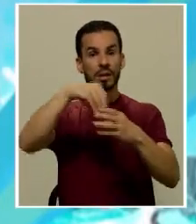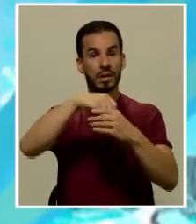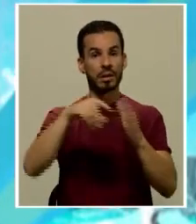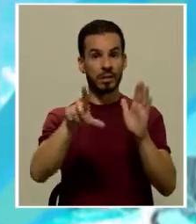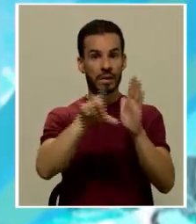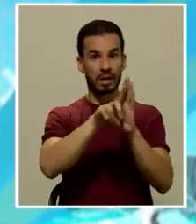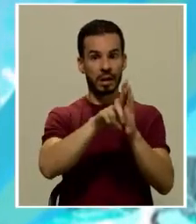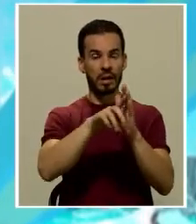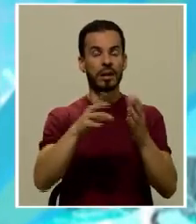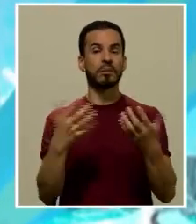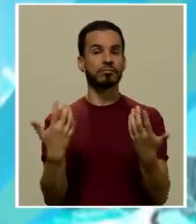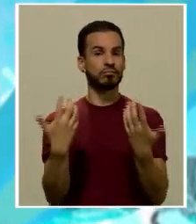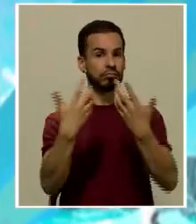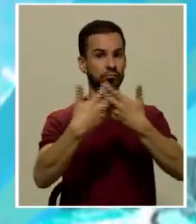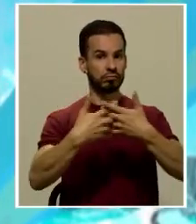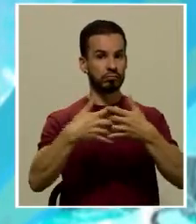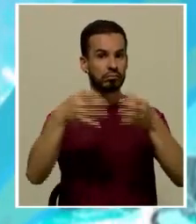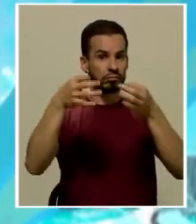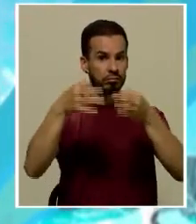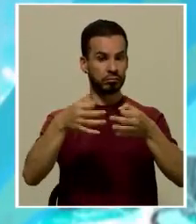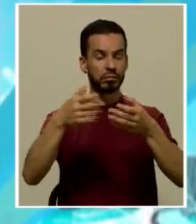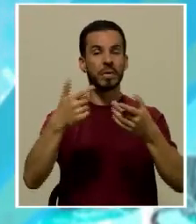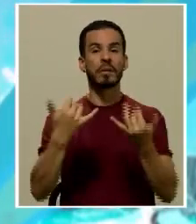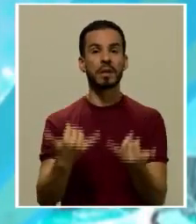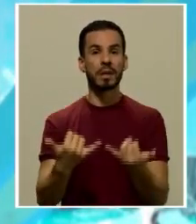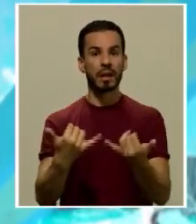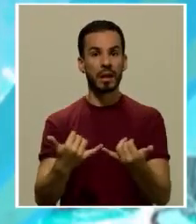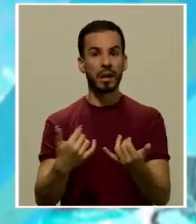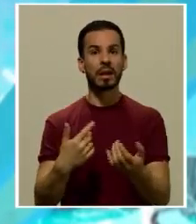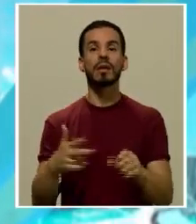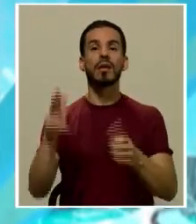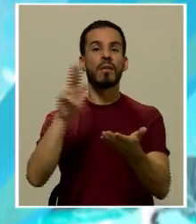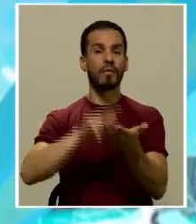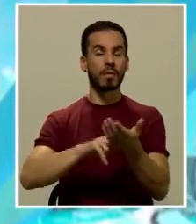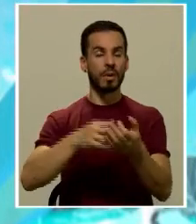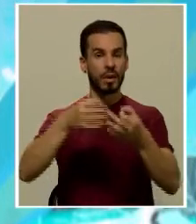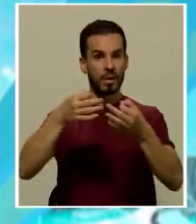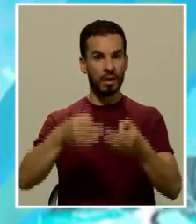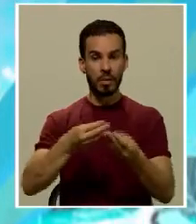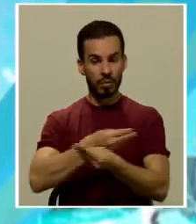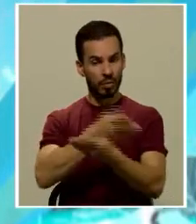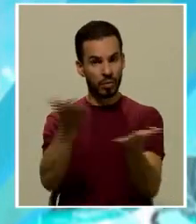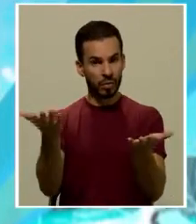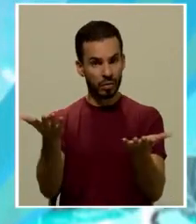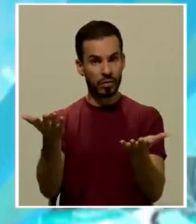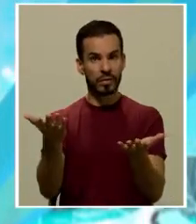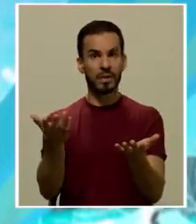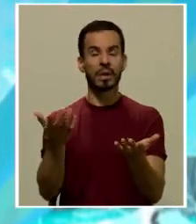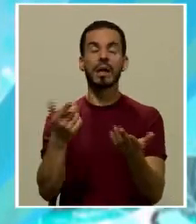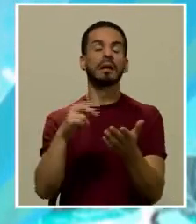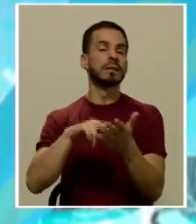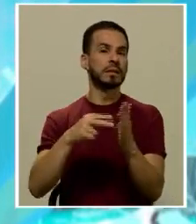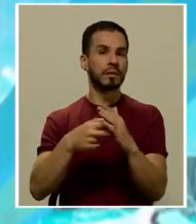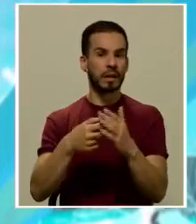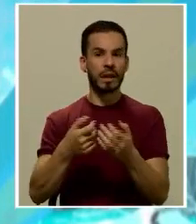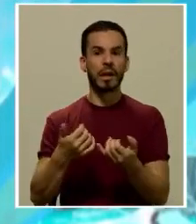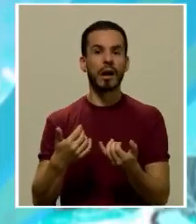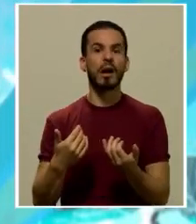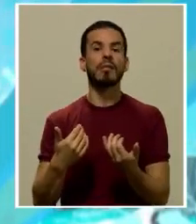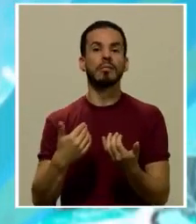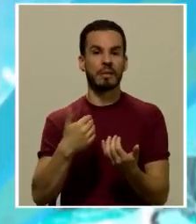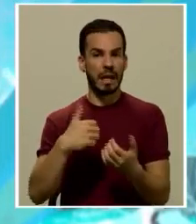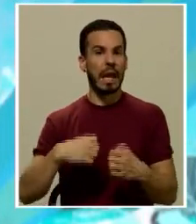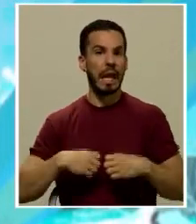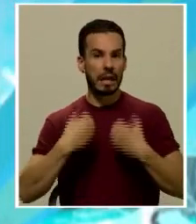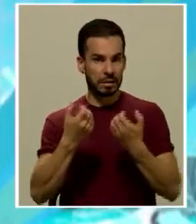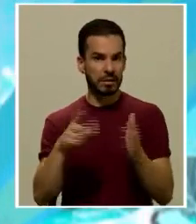jurídico adecuadamente vigente formalmente aprobada publicada es decir rige como